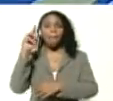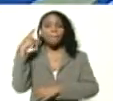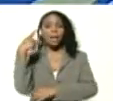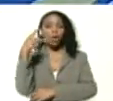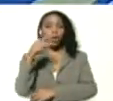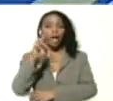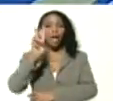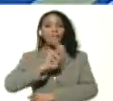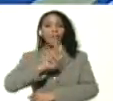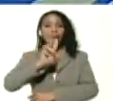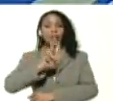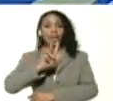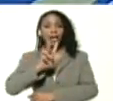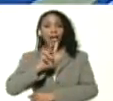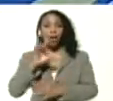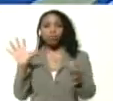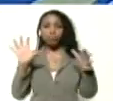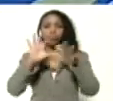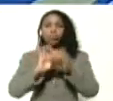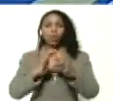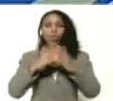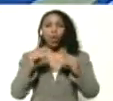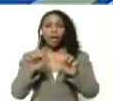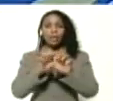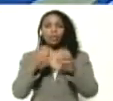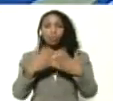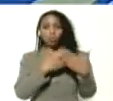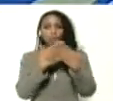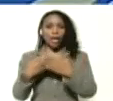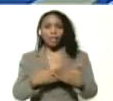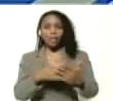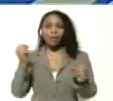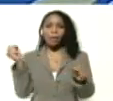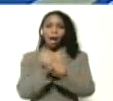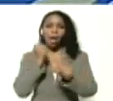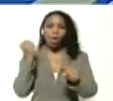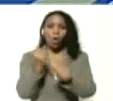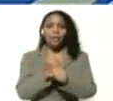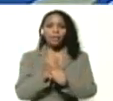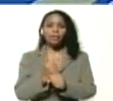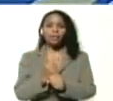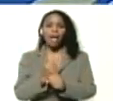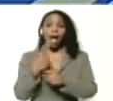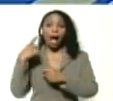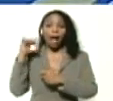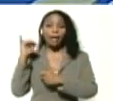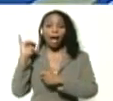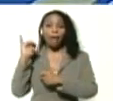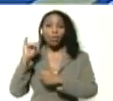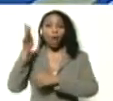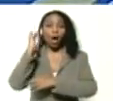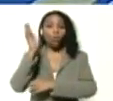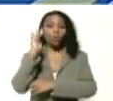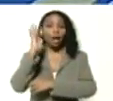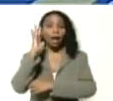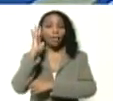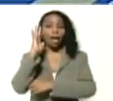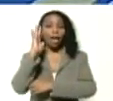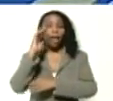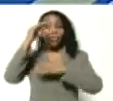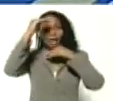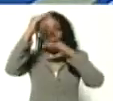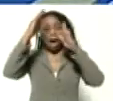unidas todos educadores estudiantes trabajadores allí están en una jornada de